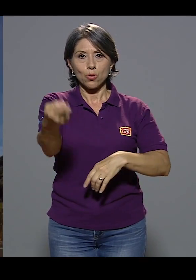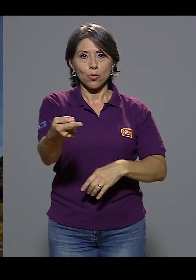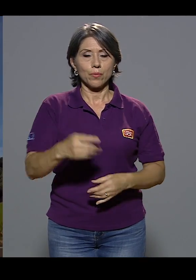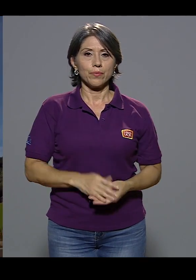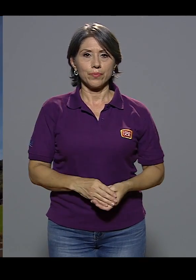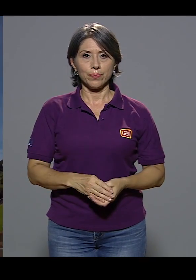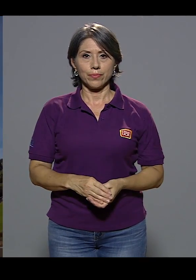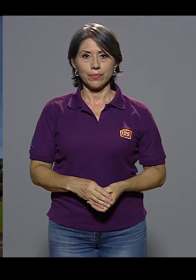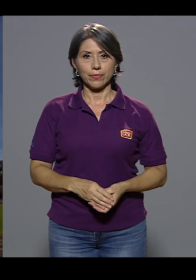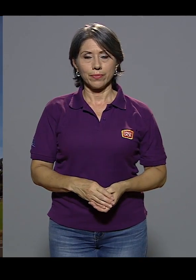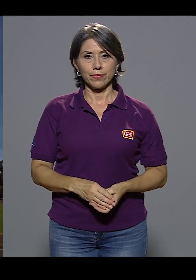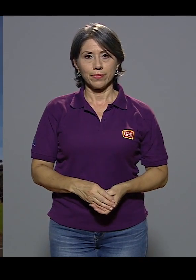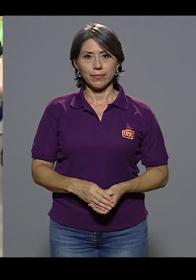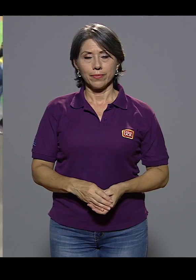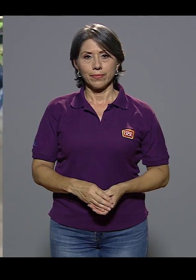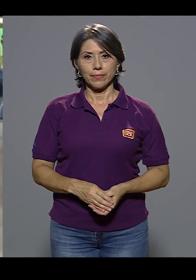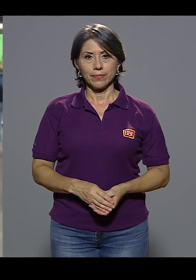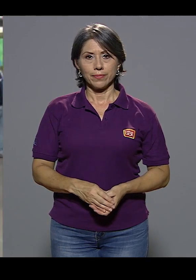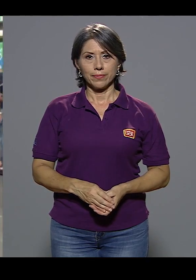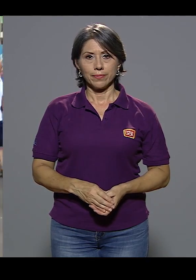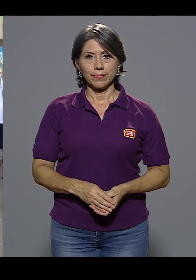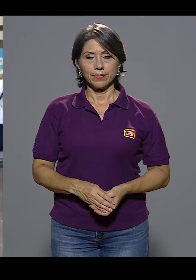Música Música